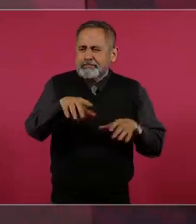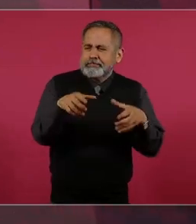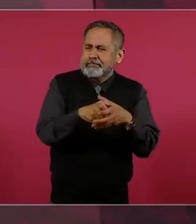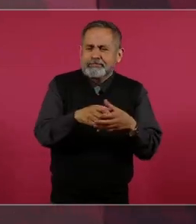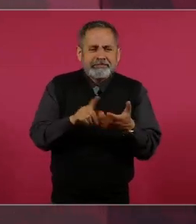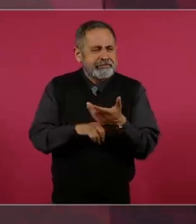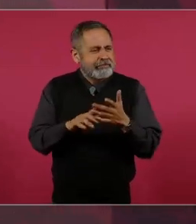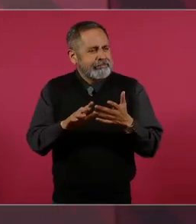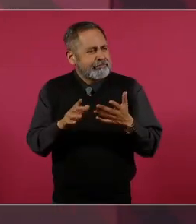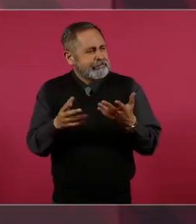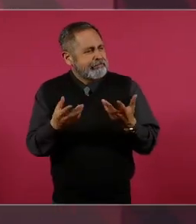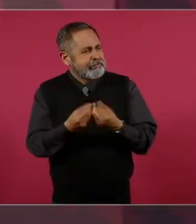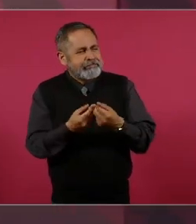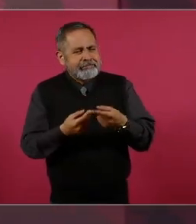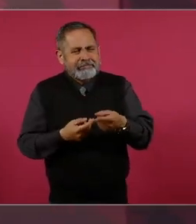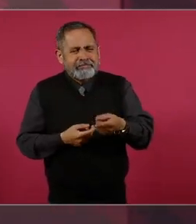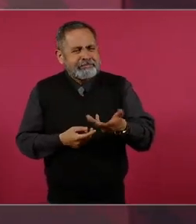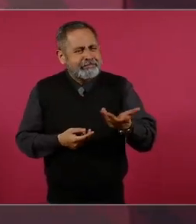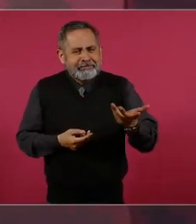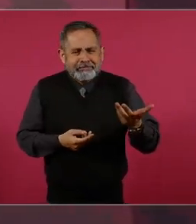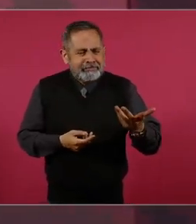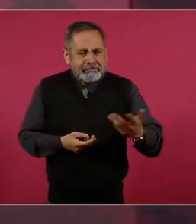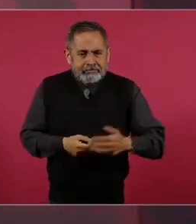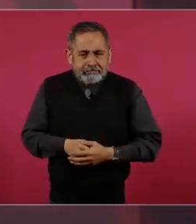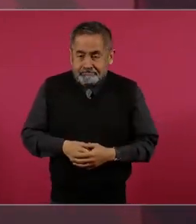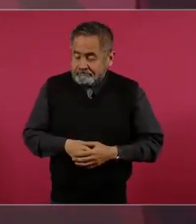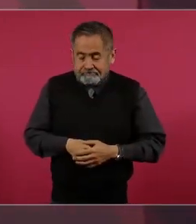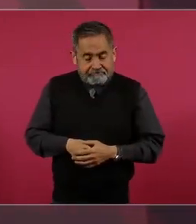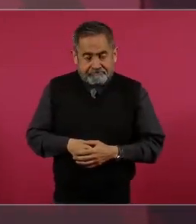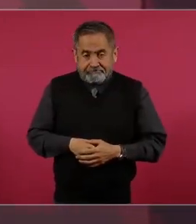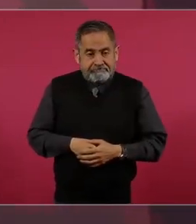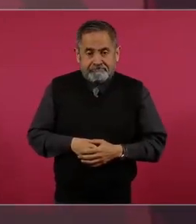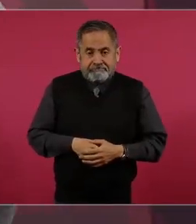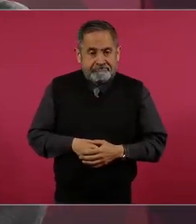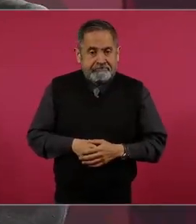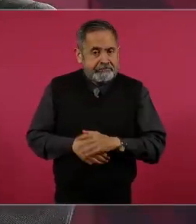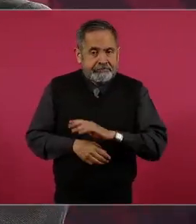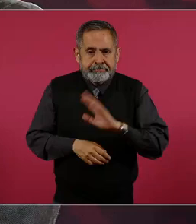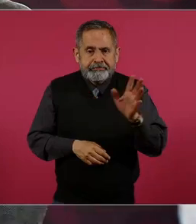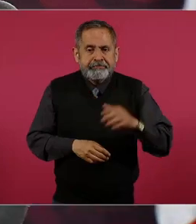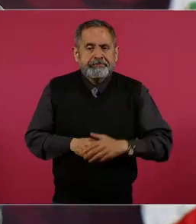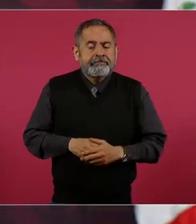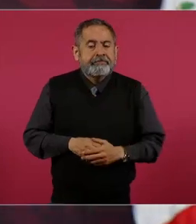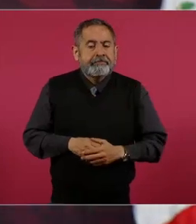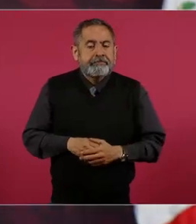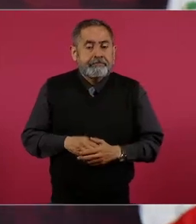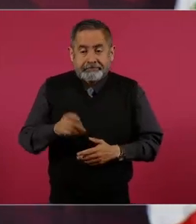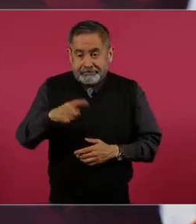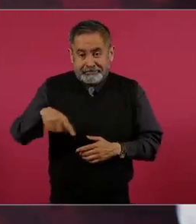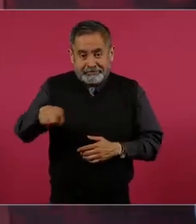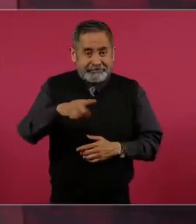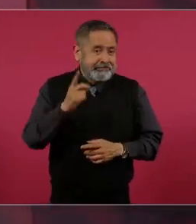pero no, además de que se les da